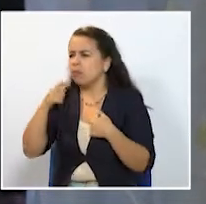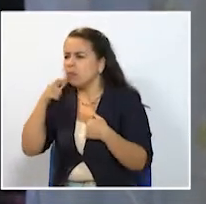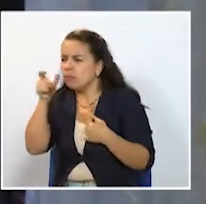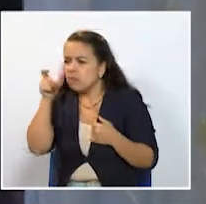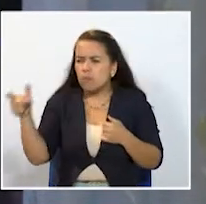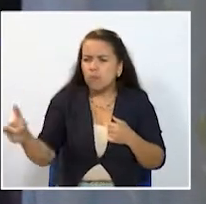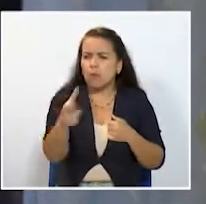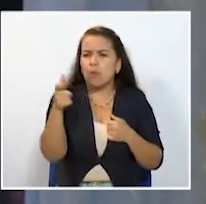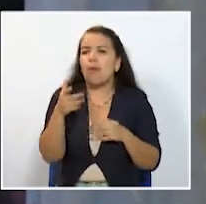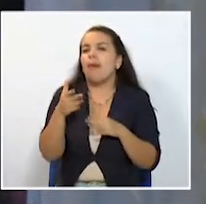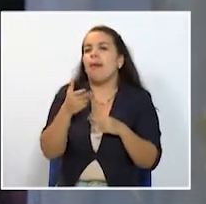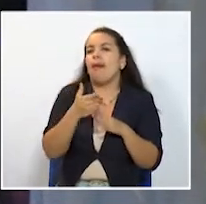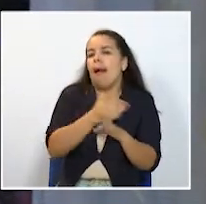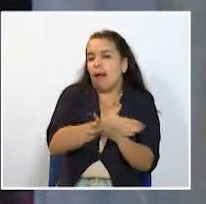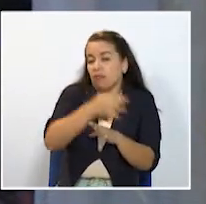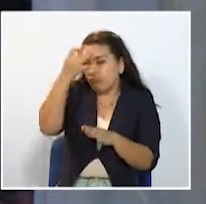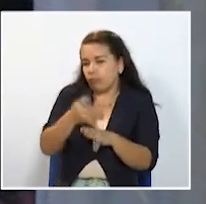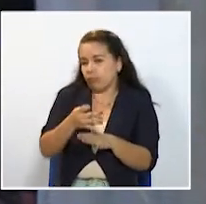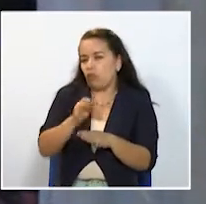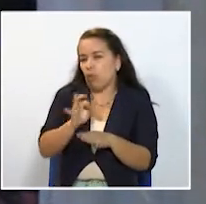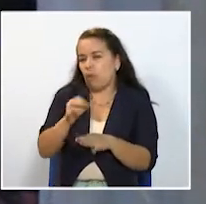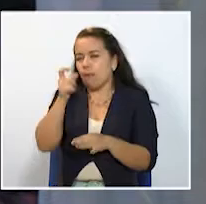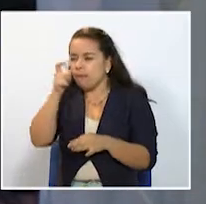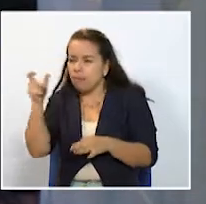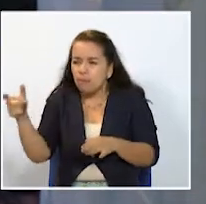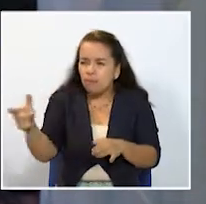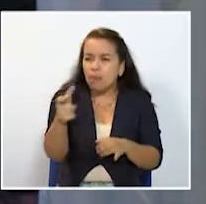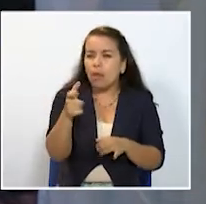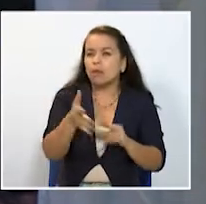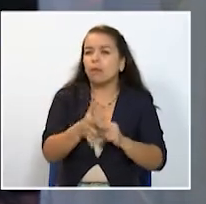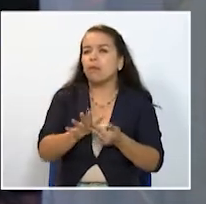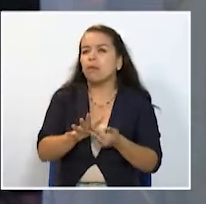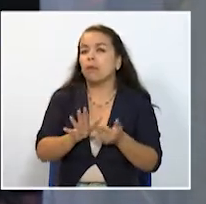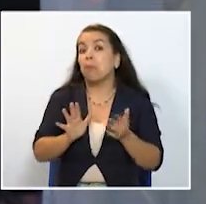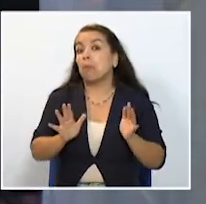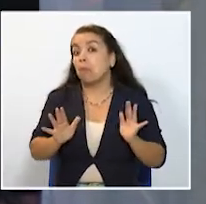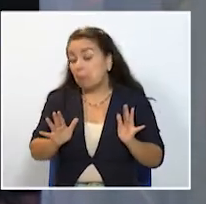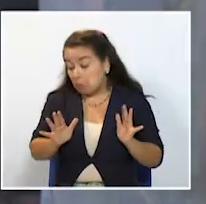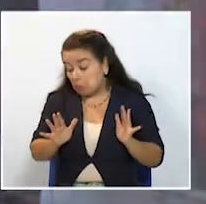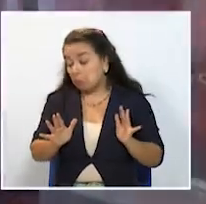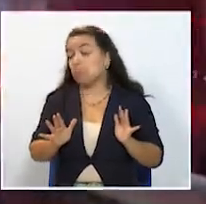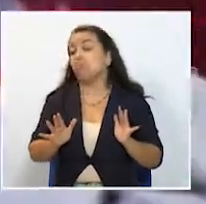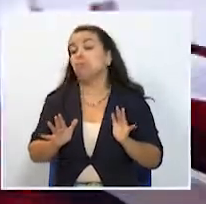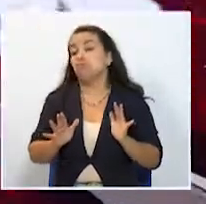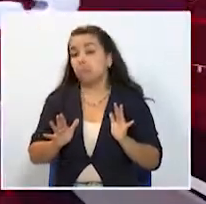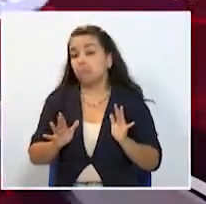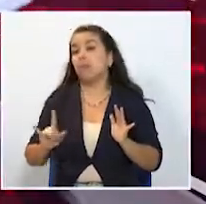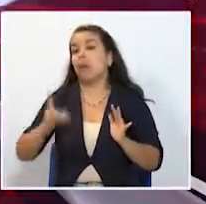preliminar. No es lleno, pero si lo hacen preliminar, piedras trae el río.